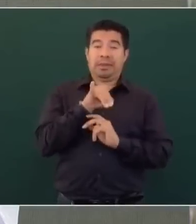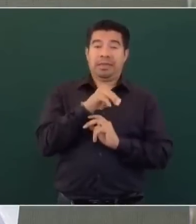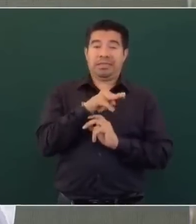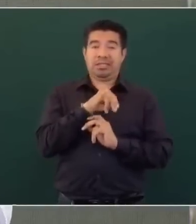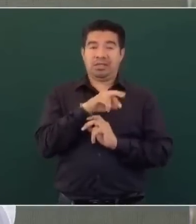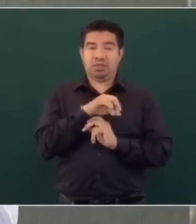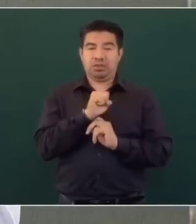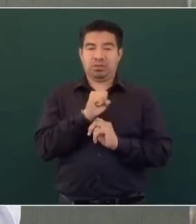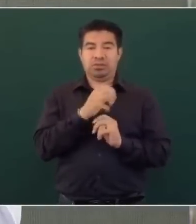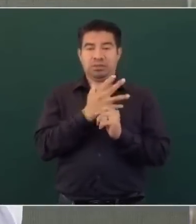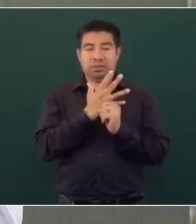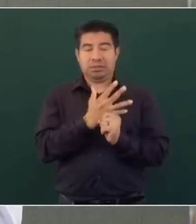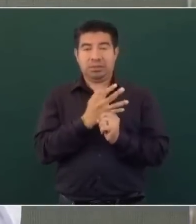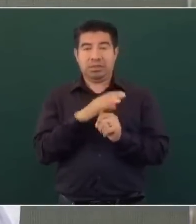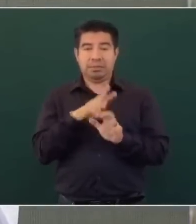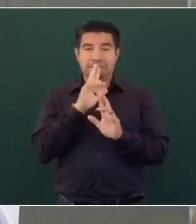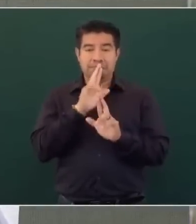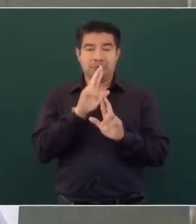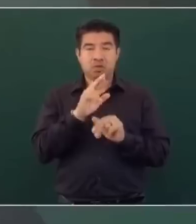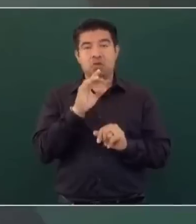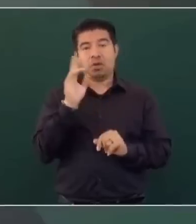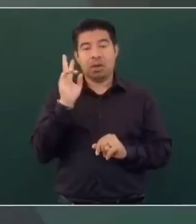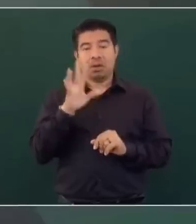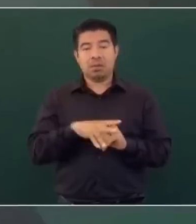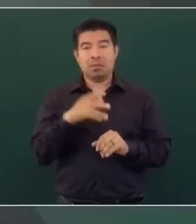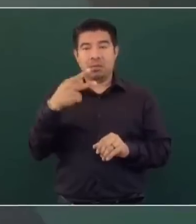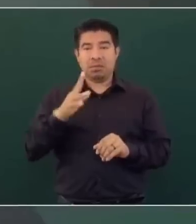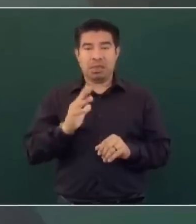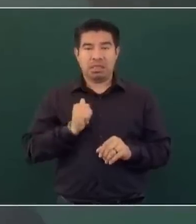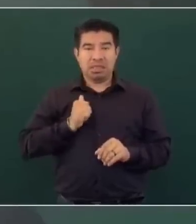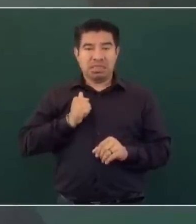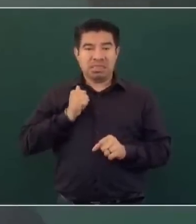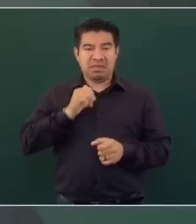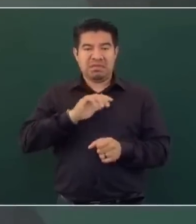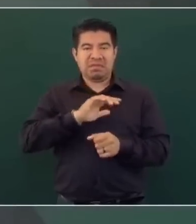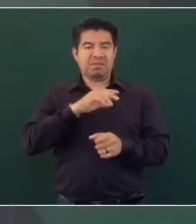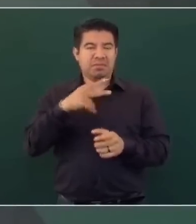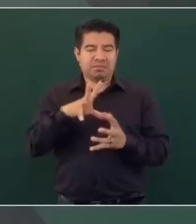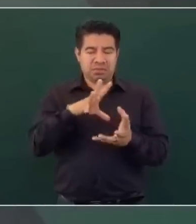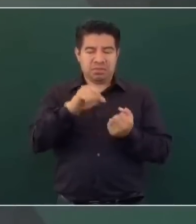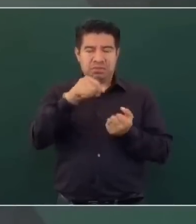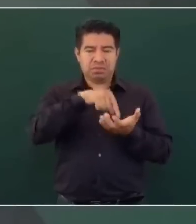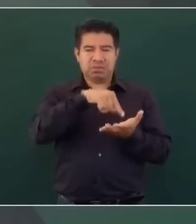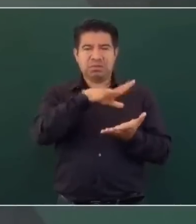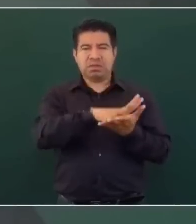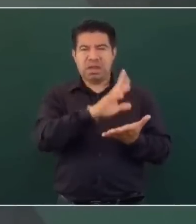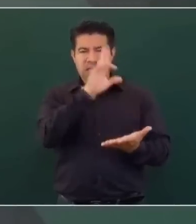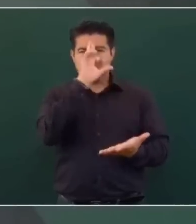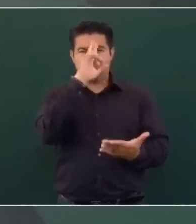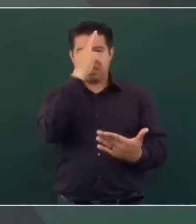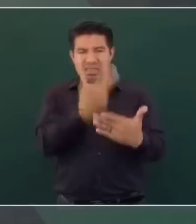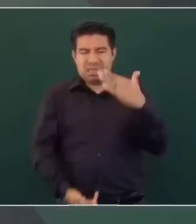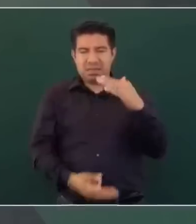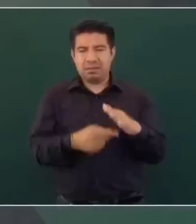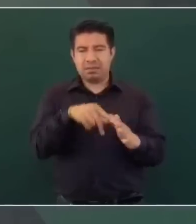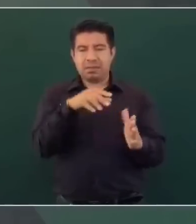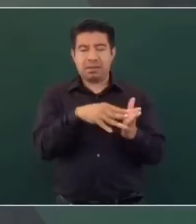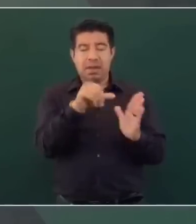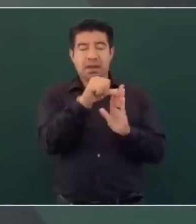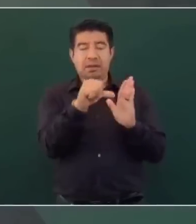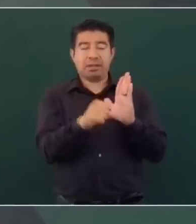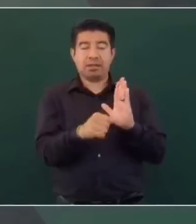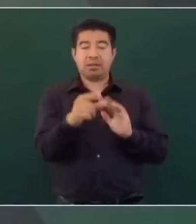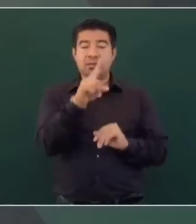violan la Constitución, en particular, en especial, violan el artículo